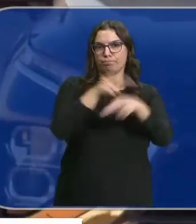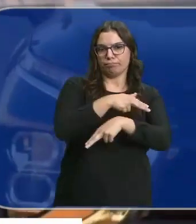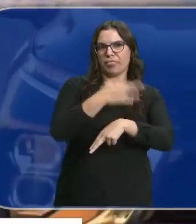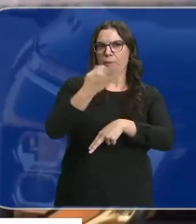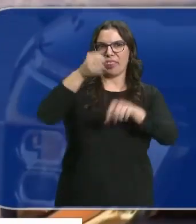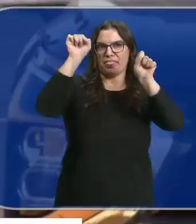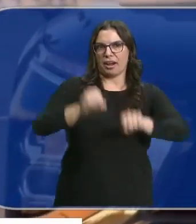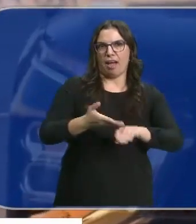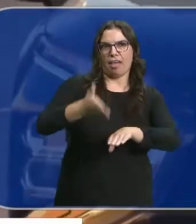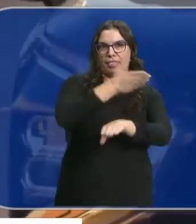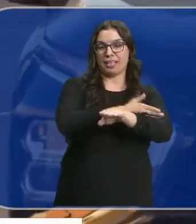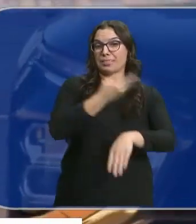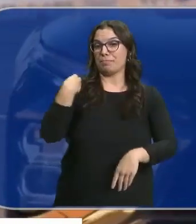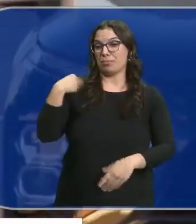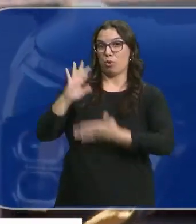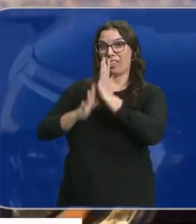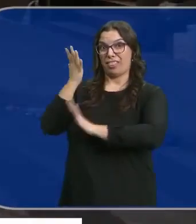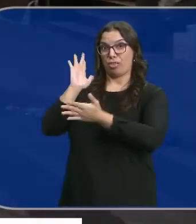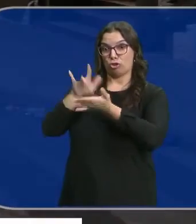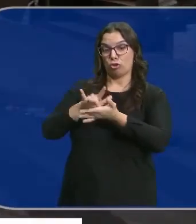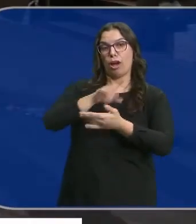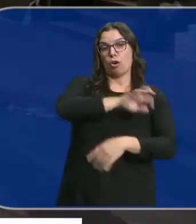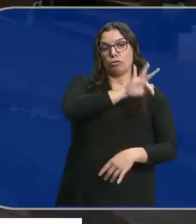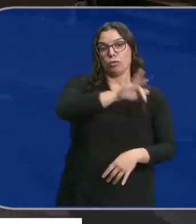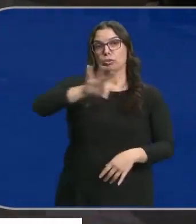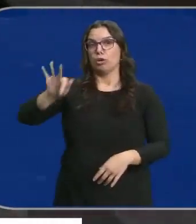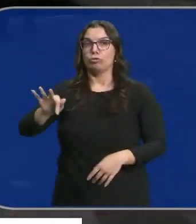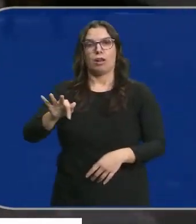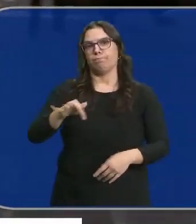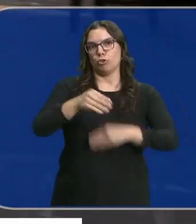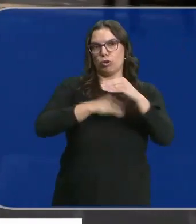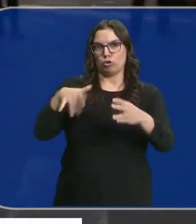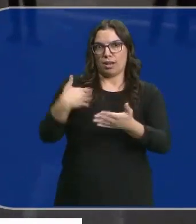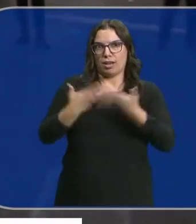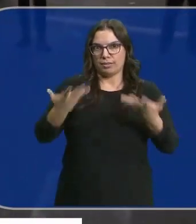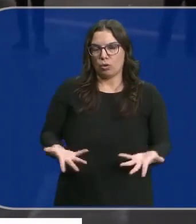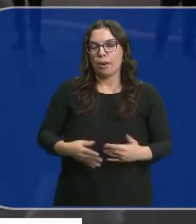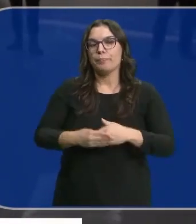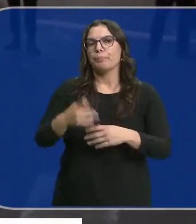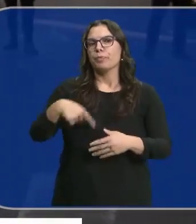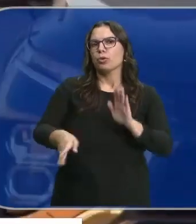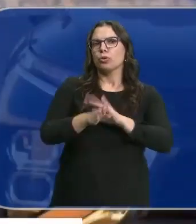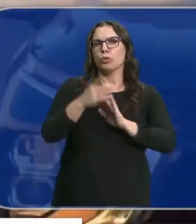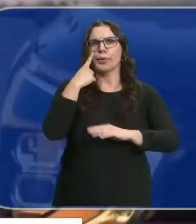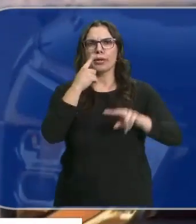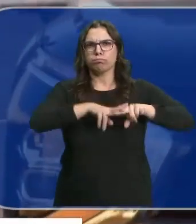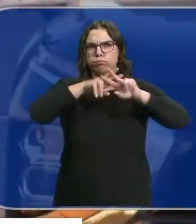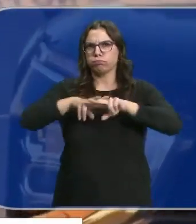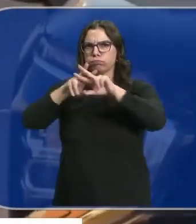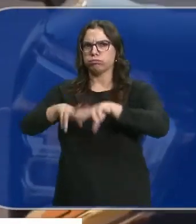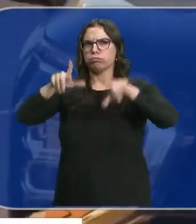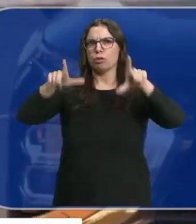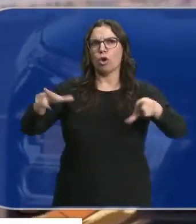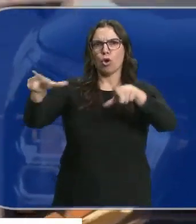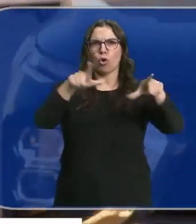correspondiente. Al igual que la discoteca del incendio, esta orden de cierre no se había ejecutado. Continúan inspeccionando todos los locales de